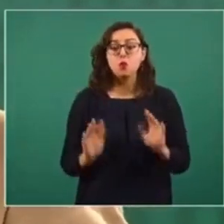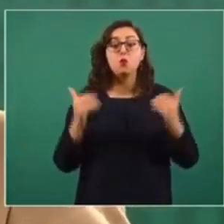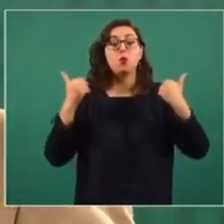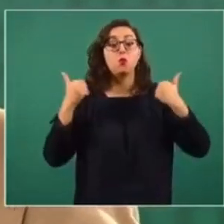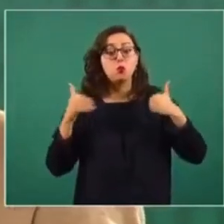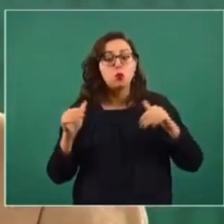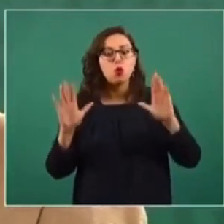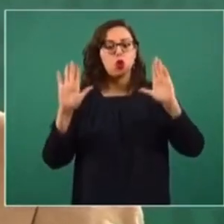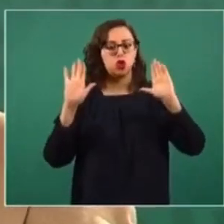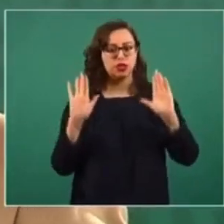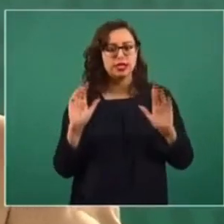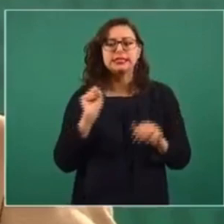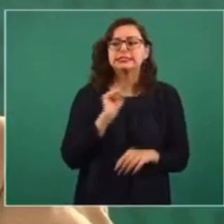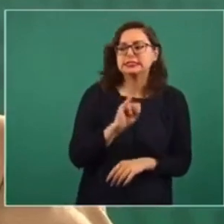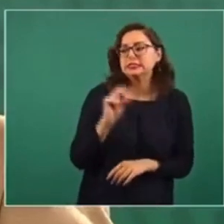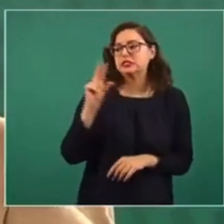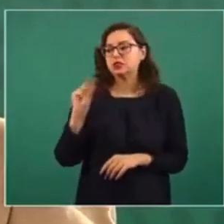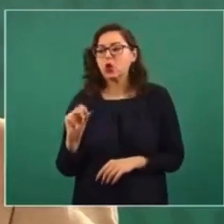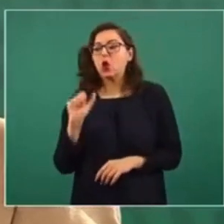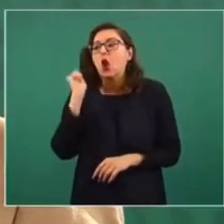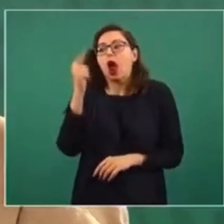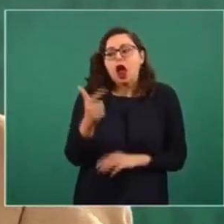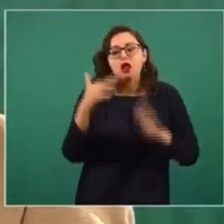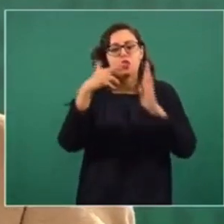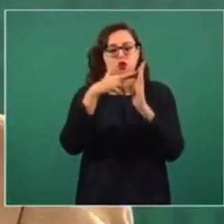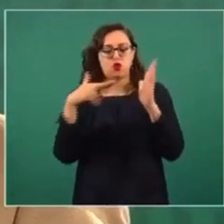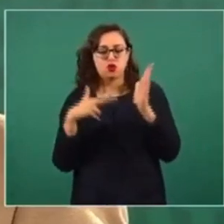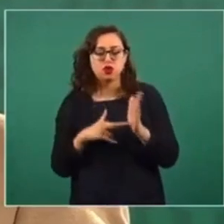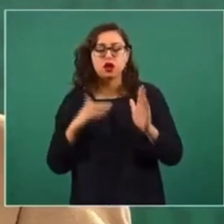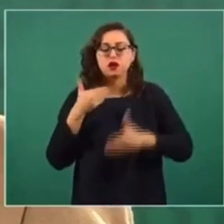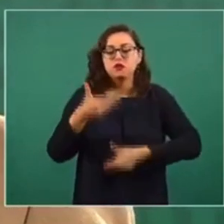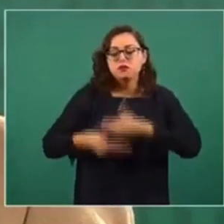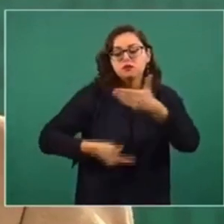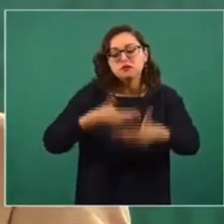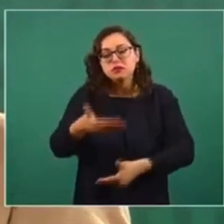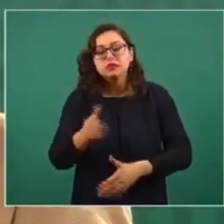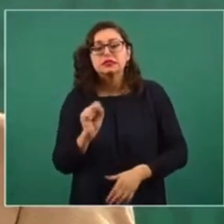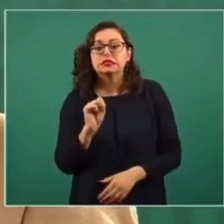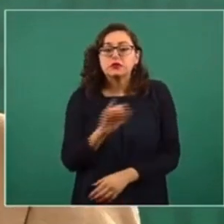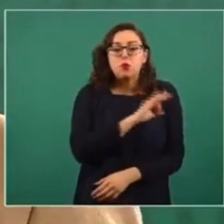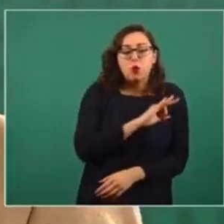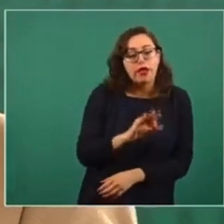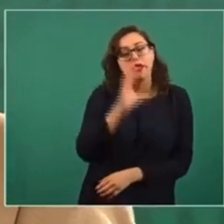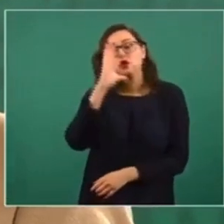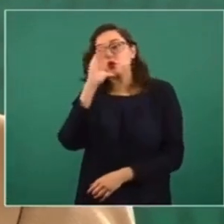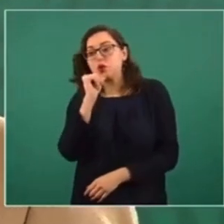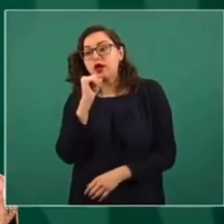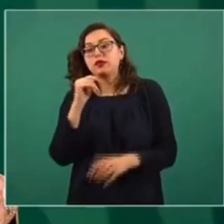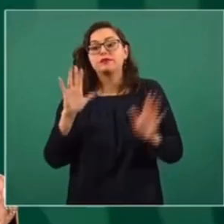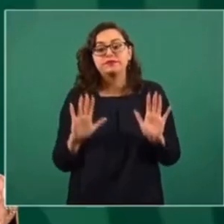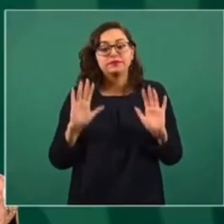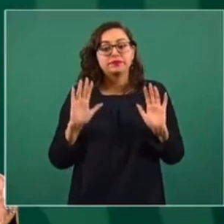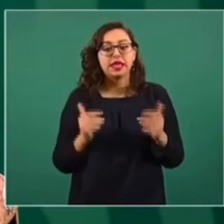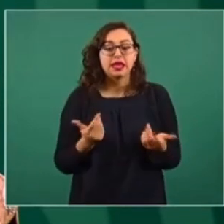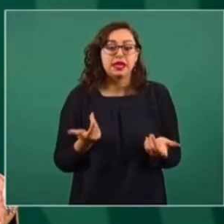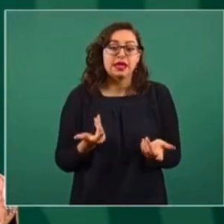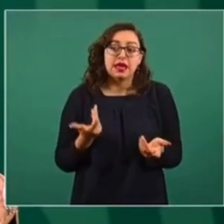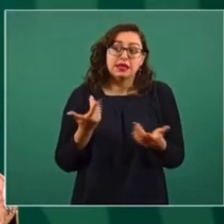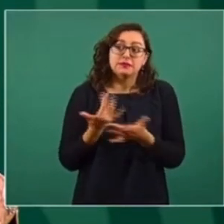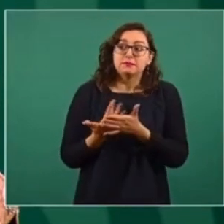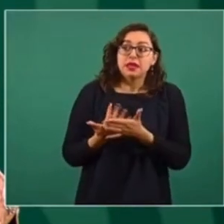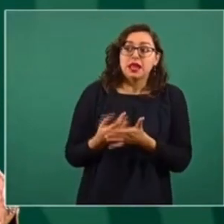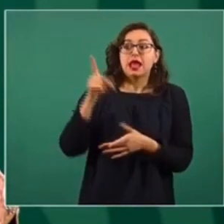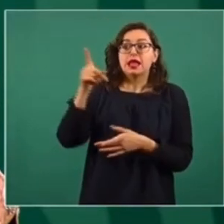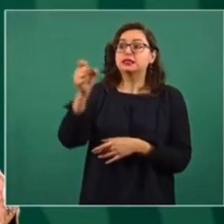avanzar o no en algún tipo de regulación, analizar la iniciativa que presentará el coordinador, el senador Monreal